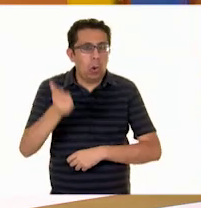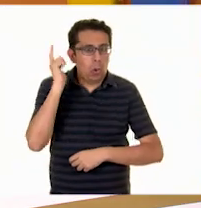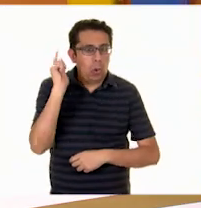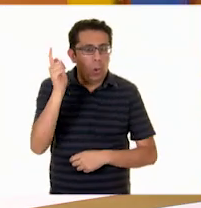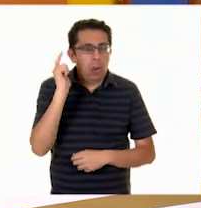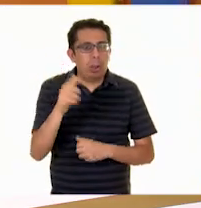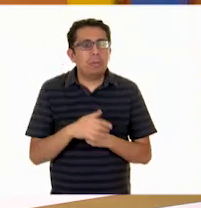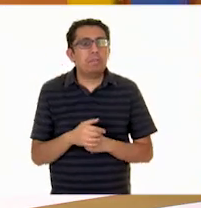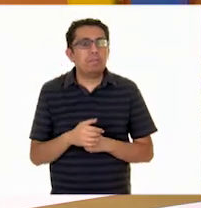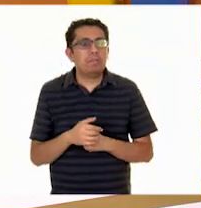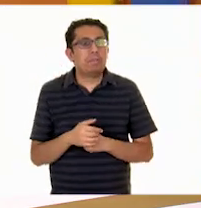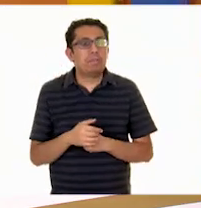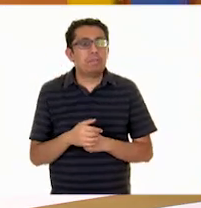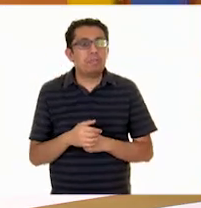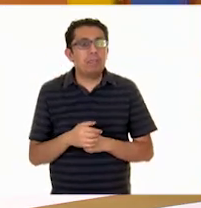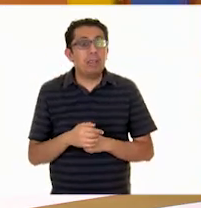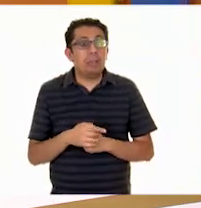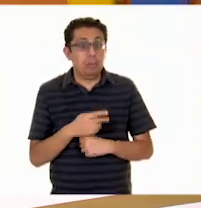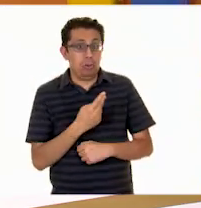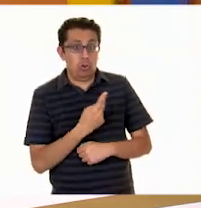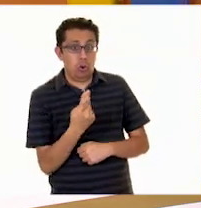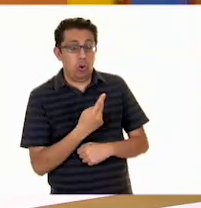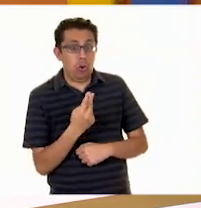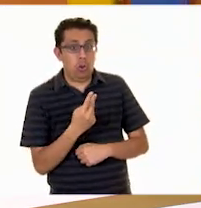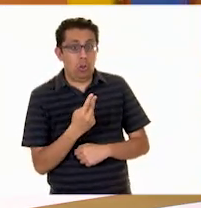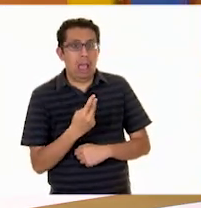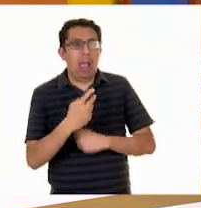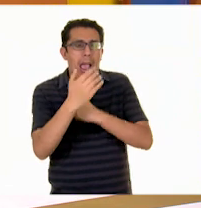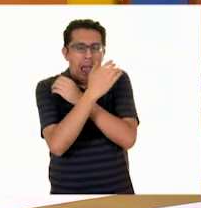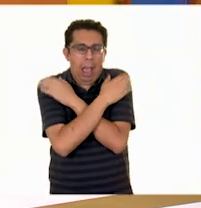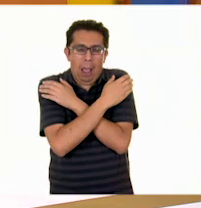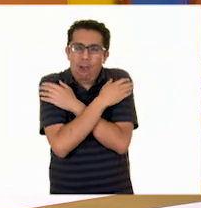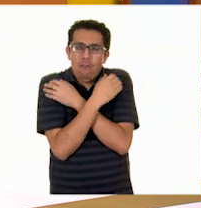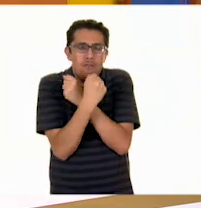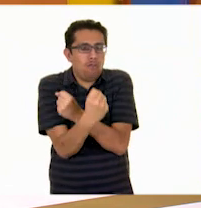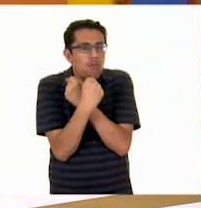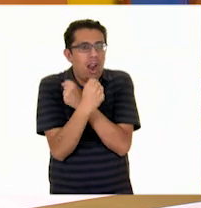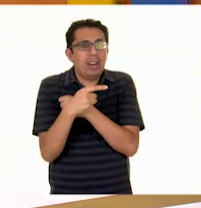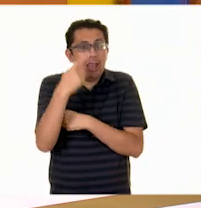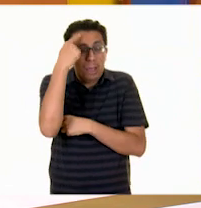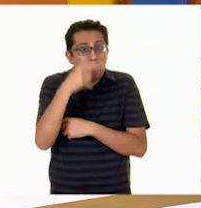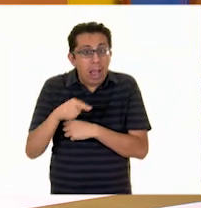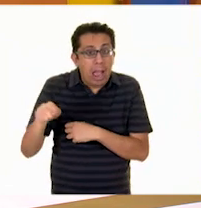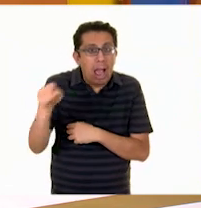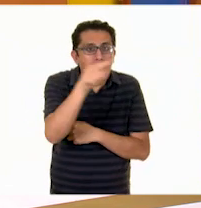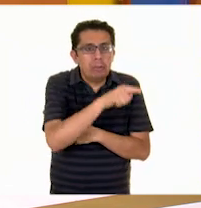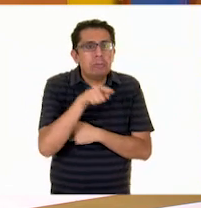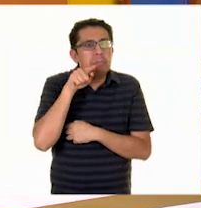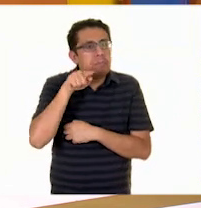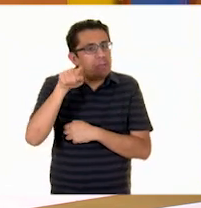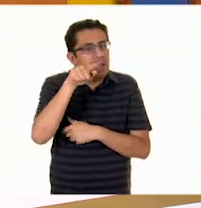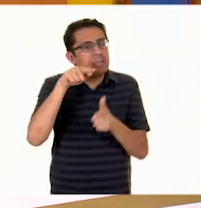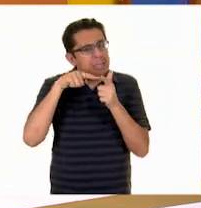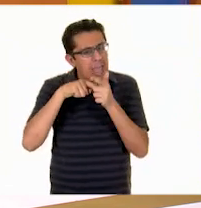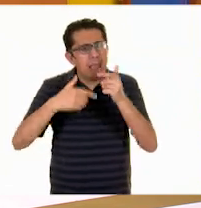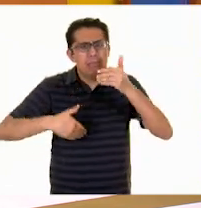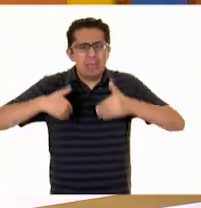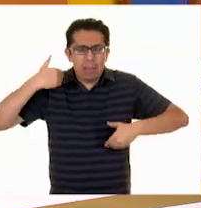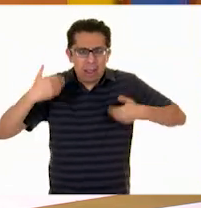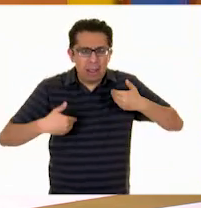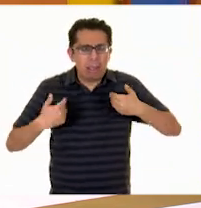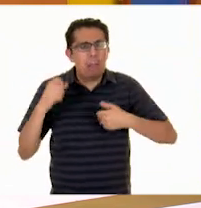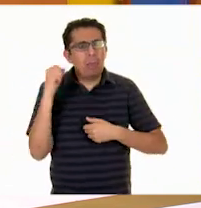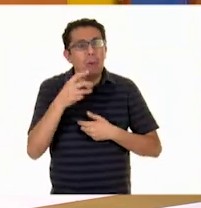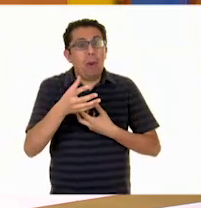Bueno, pues, les mandamos, Eric y yo, un fuerte abrazo. Y sigan divirtiéndose y aprendiendo aquí,